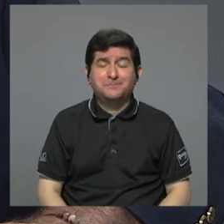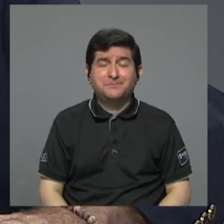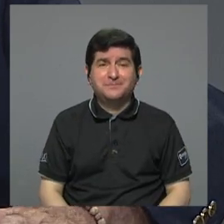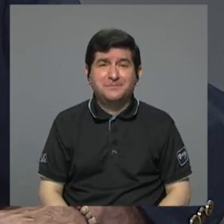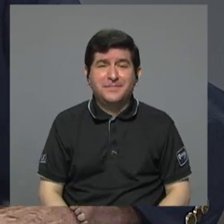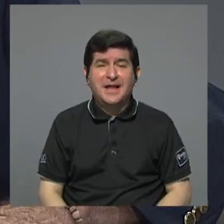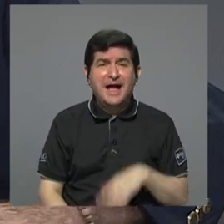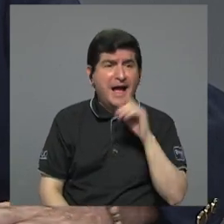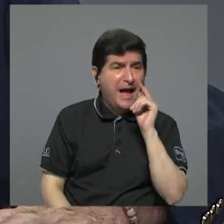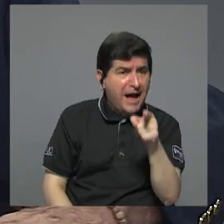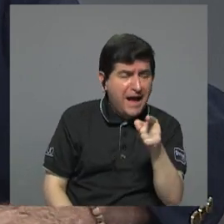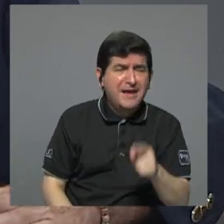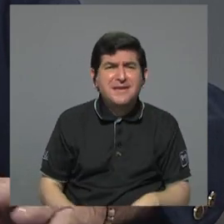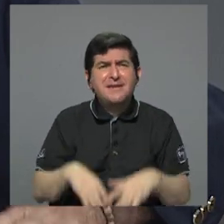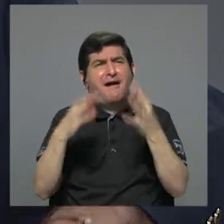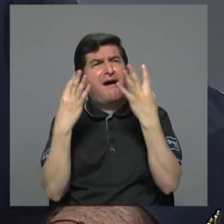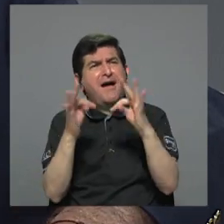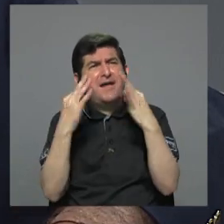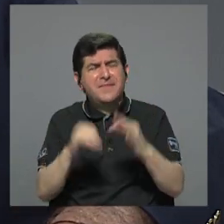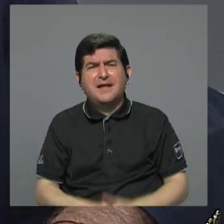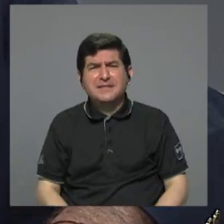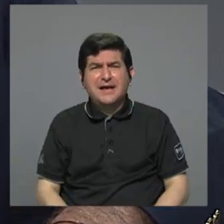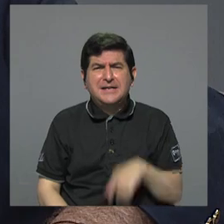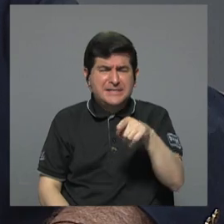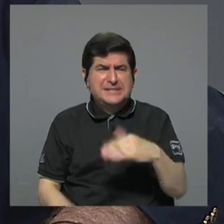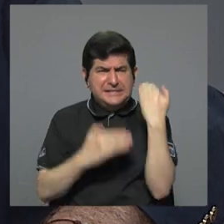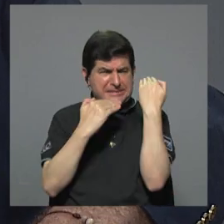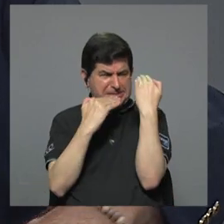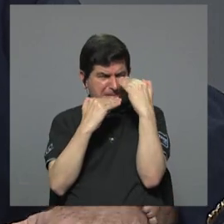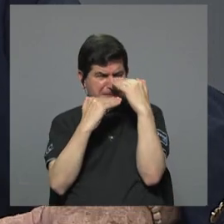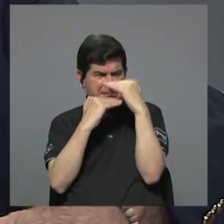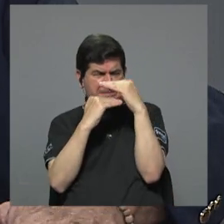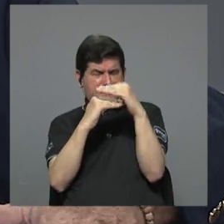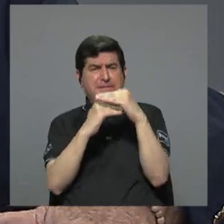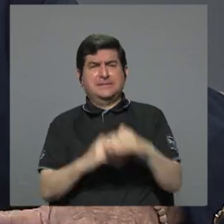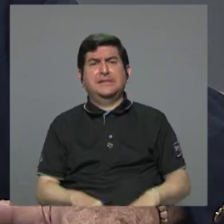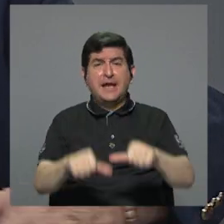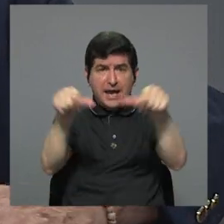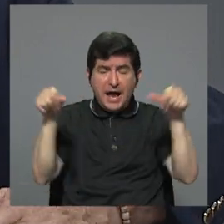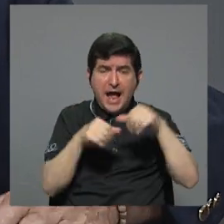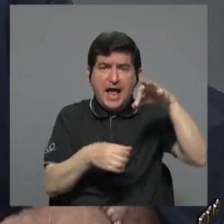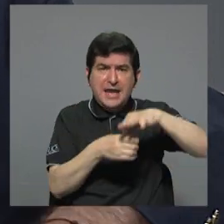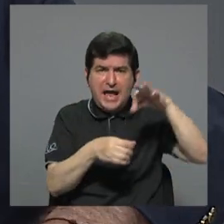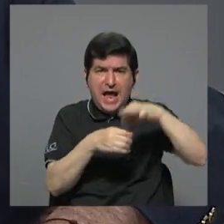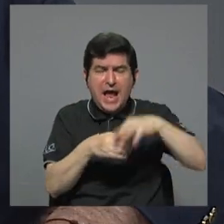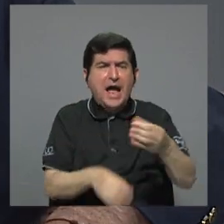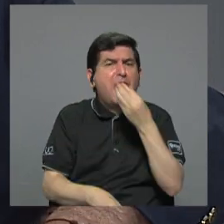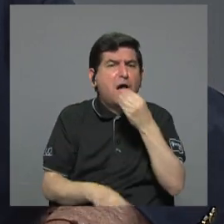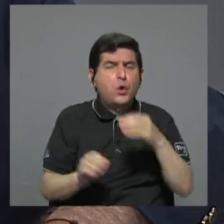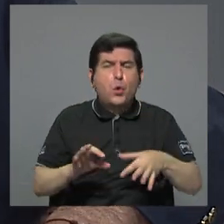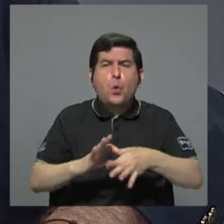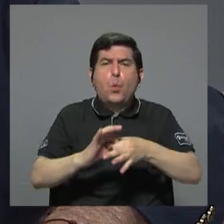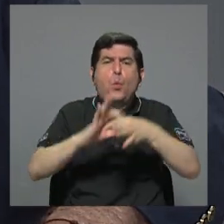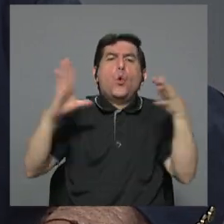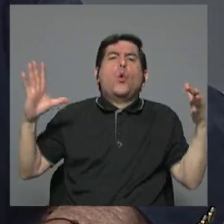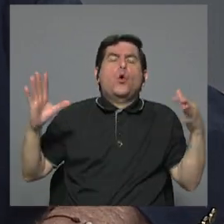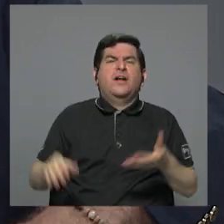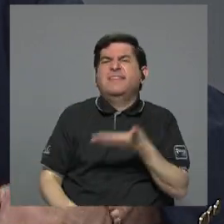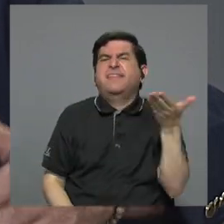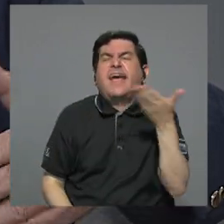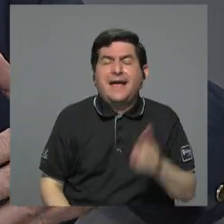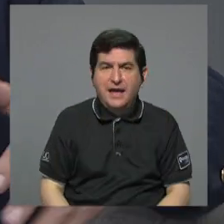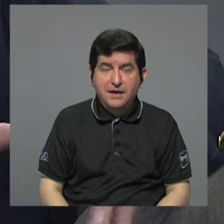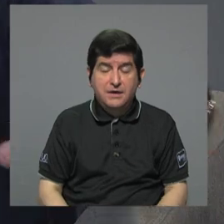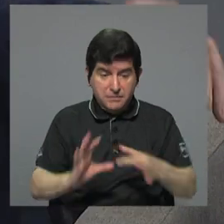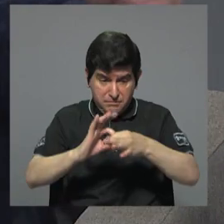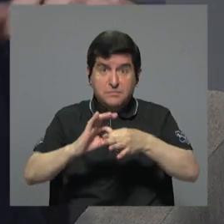han venido arrinconando, el sector agroalimentario lo han desconectado. ¿De qué lo han desconectado? Mire,